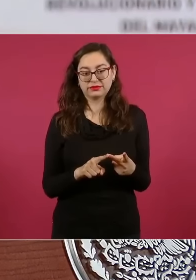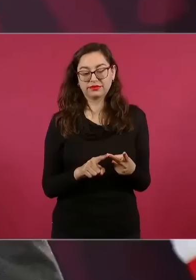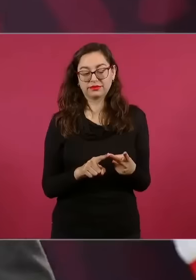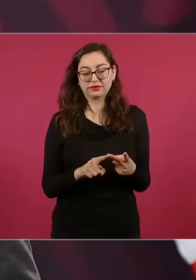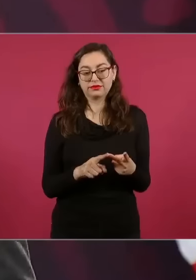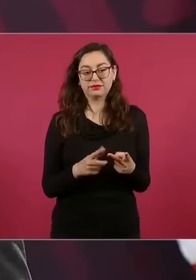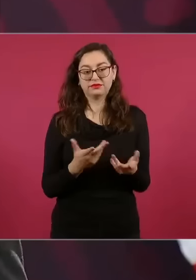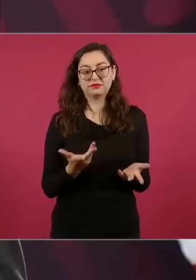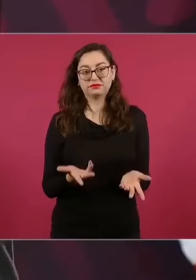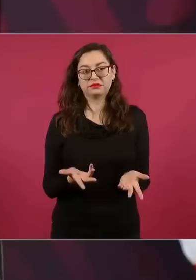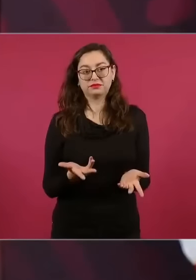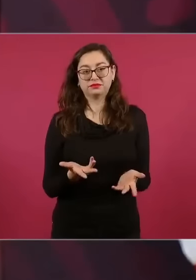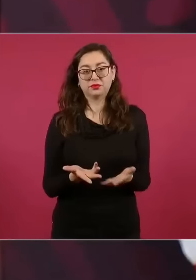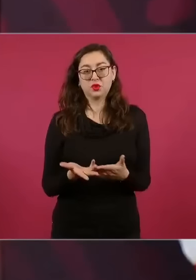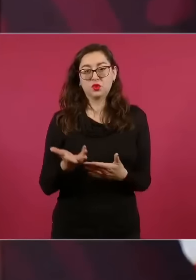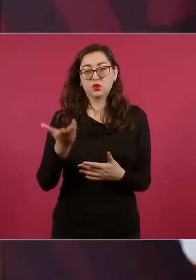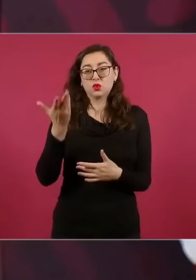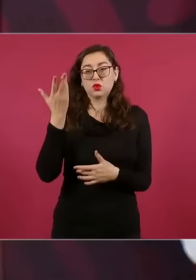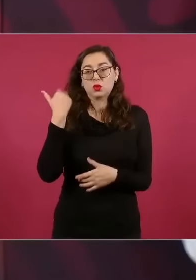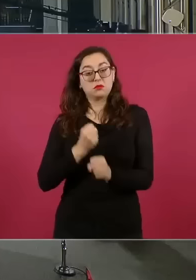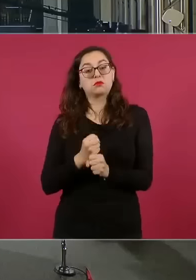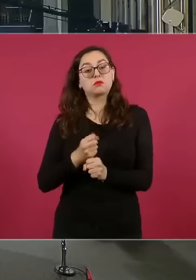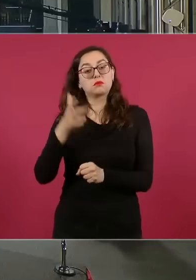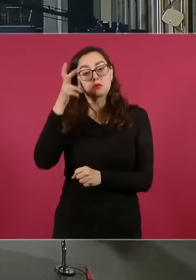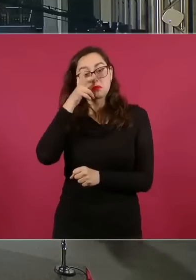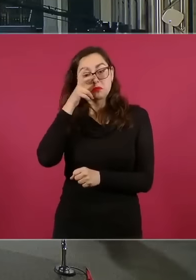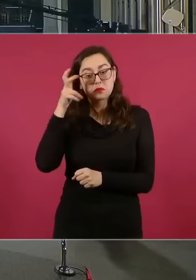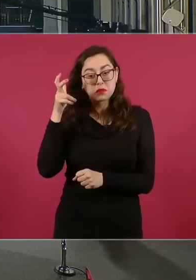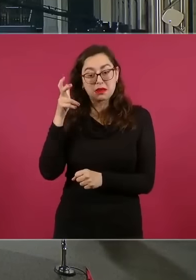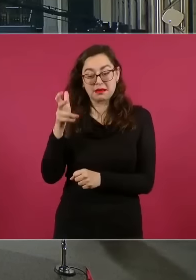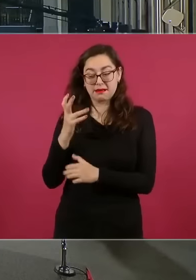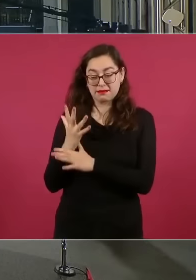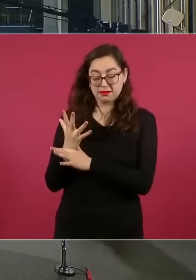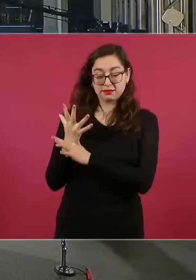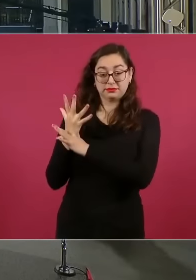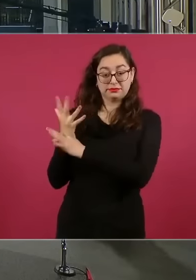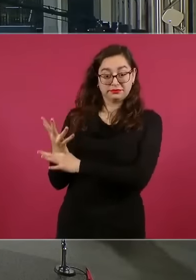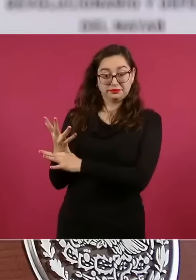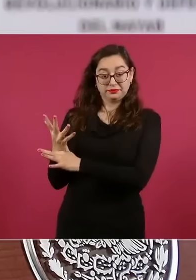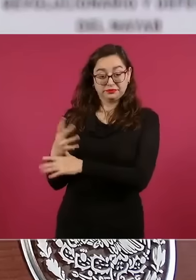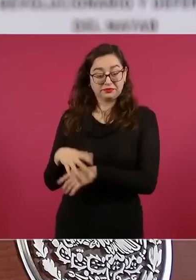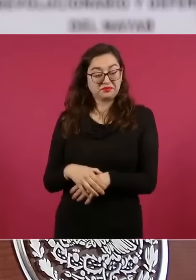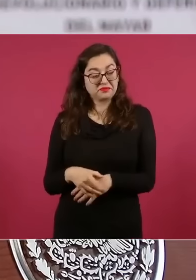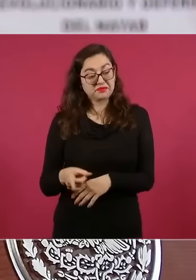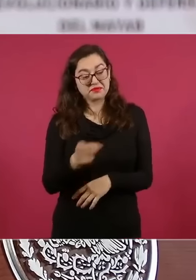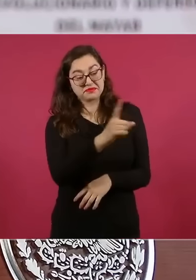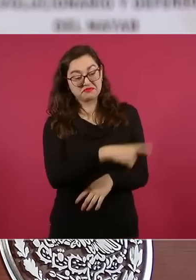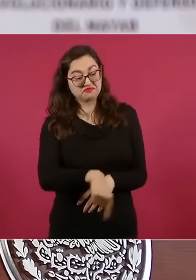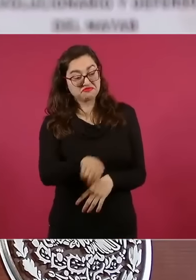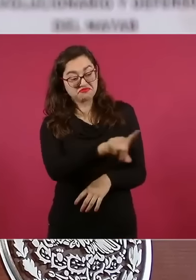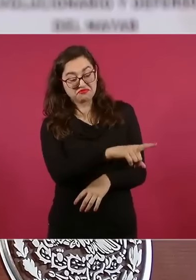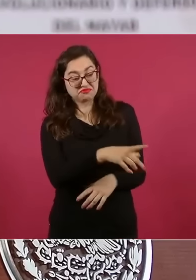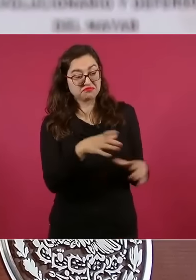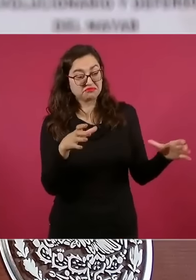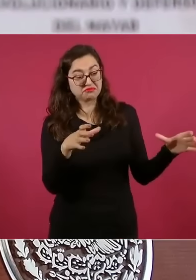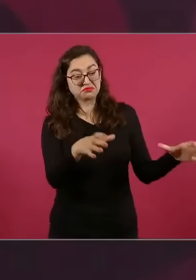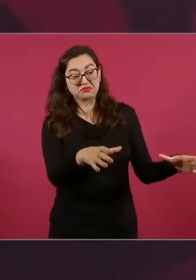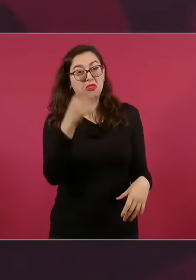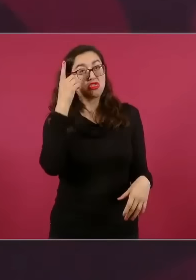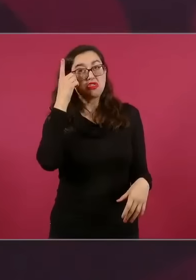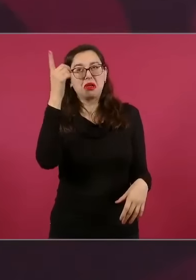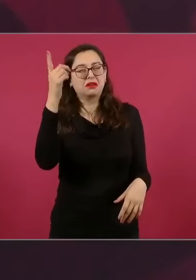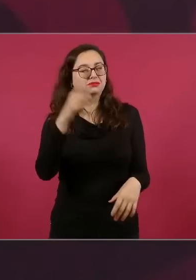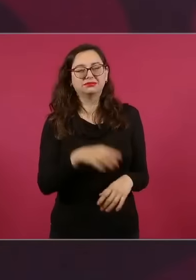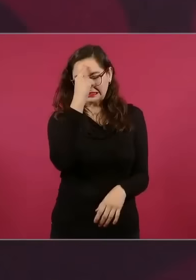más de 200 años el padre de nuestra patria que decía que el único dios de los oligarcas era el dinero